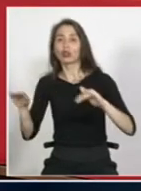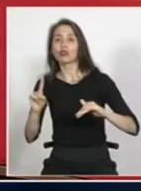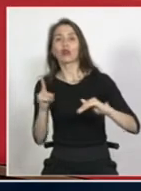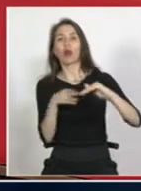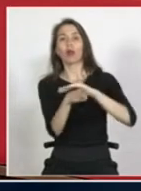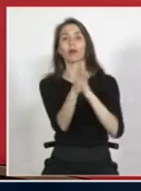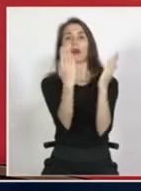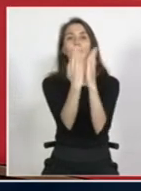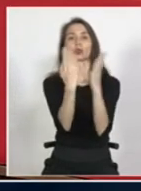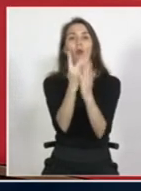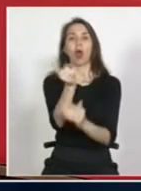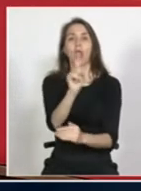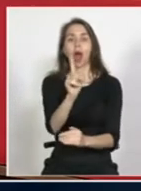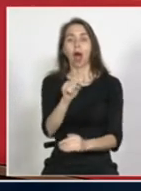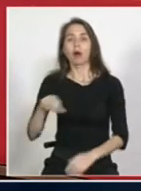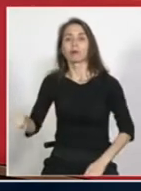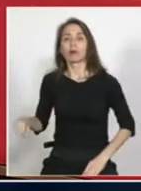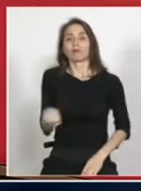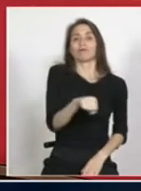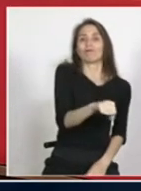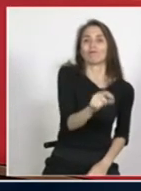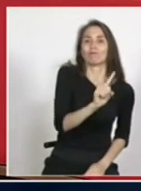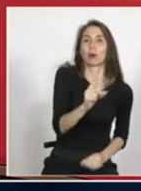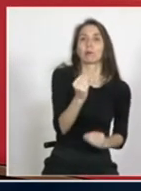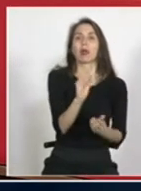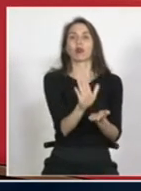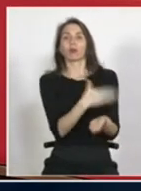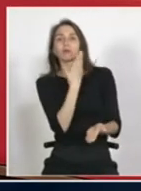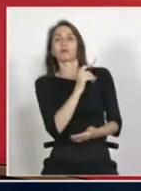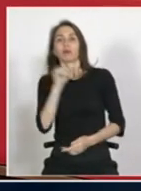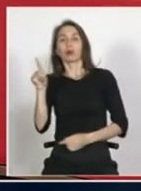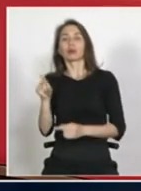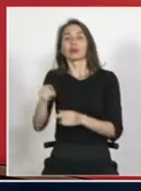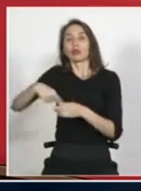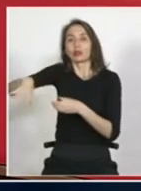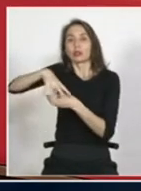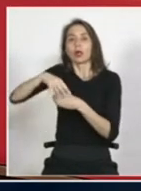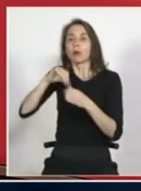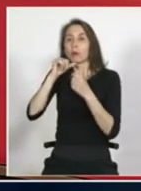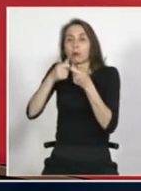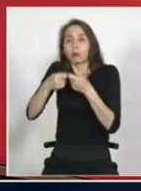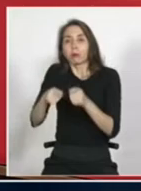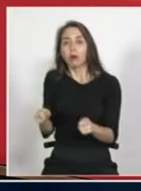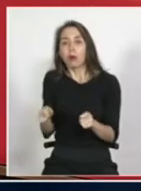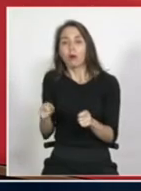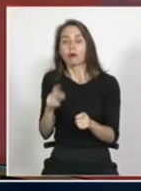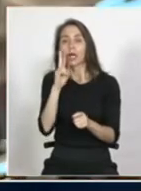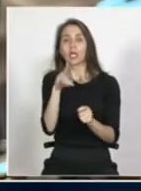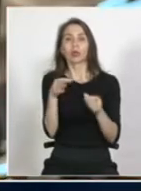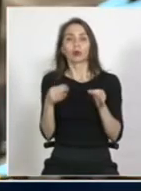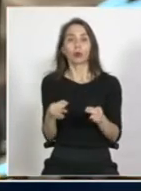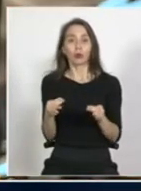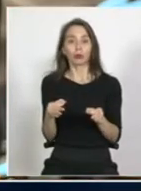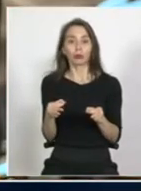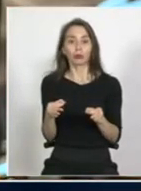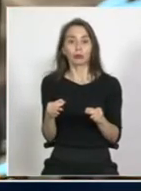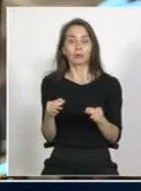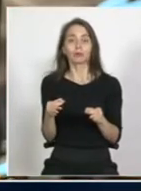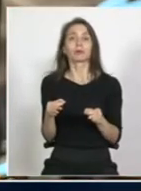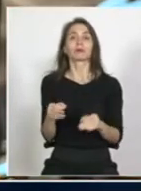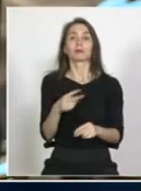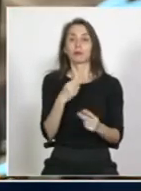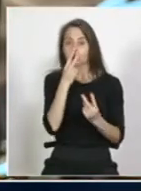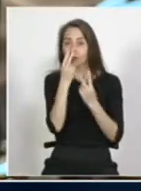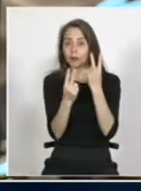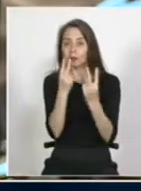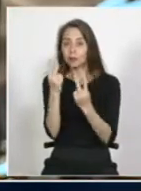tanto se genera un círculo, por supuesto, de exclusión, de pobreza, finalmente de injusticia. Entonces, lo que estamos viendo,